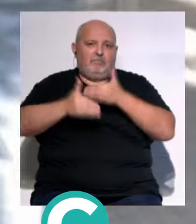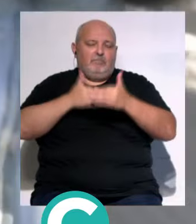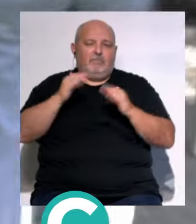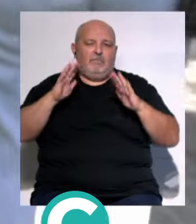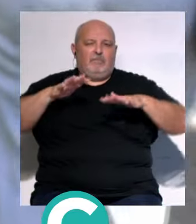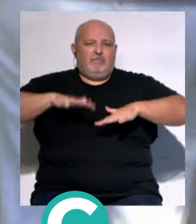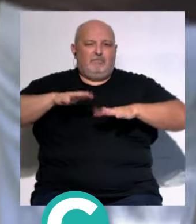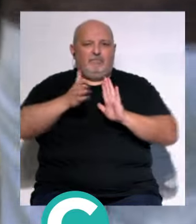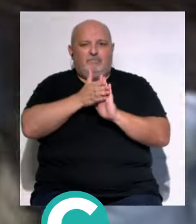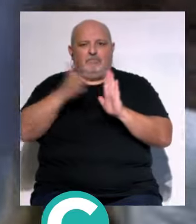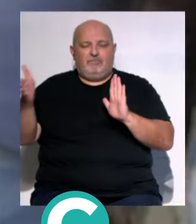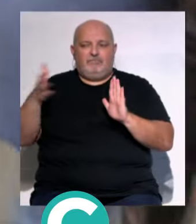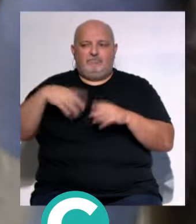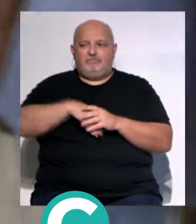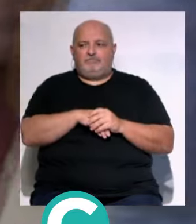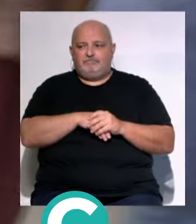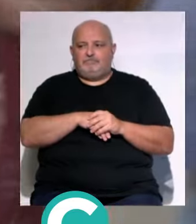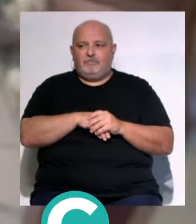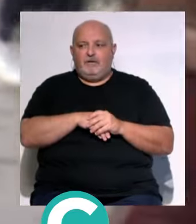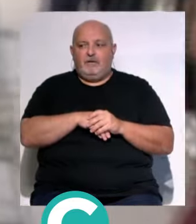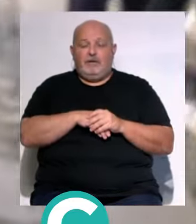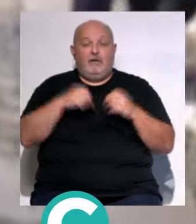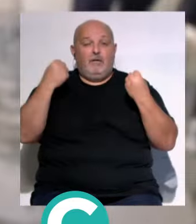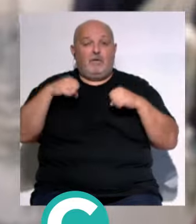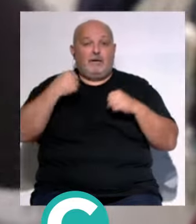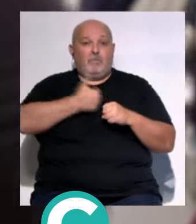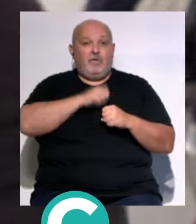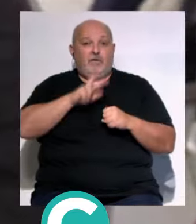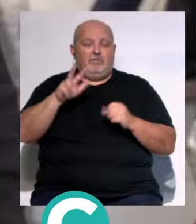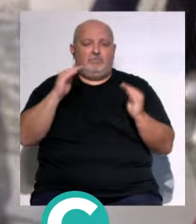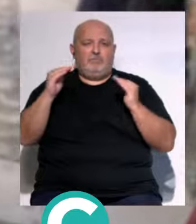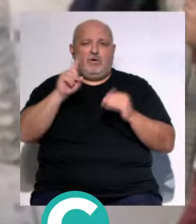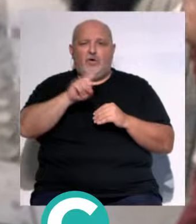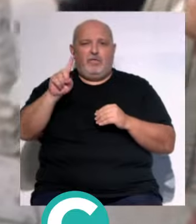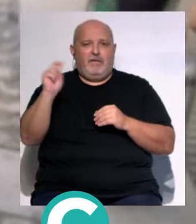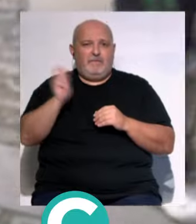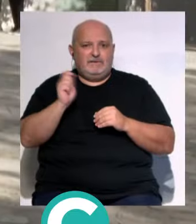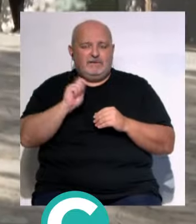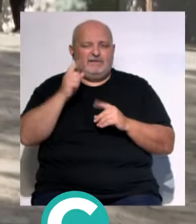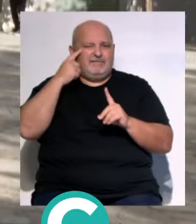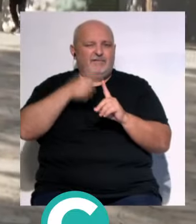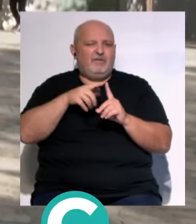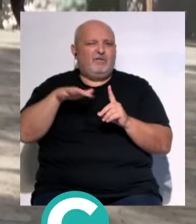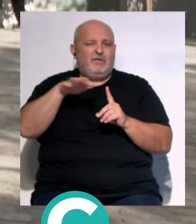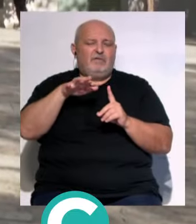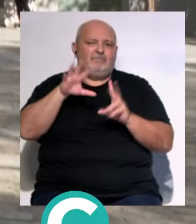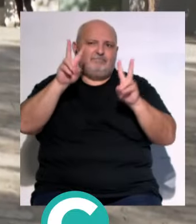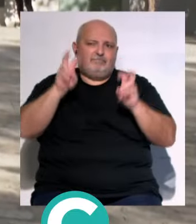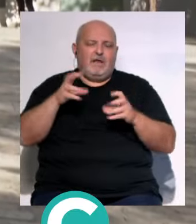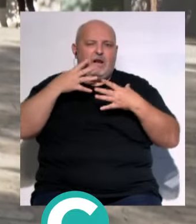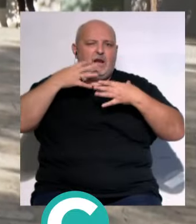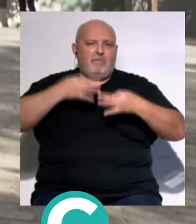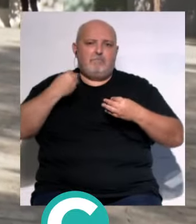su estancia entre nosotros. Estas prácticas que tendrán una duración de 11 meses... ...se desarrollarán en un entorno